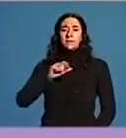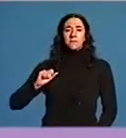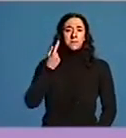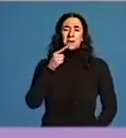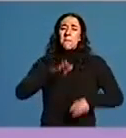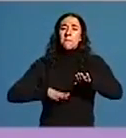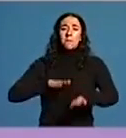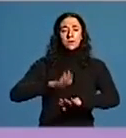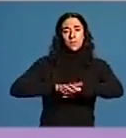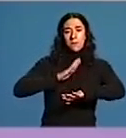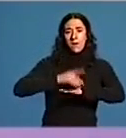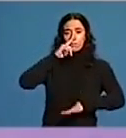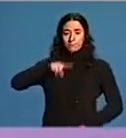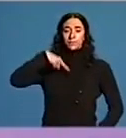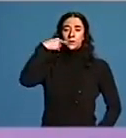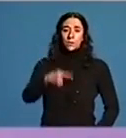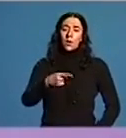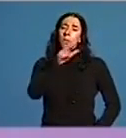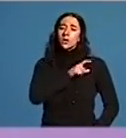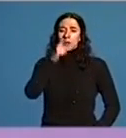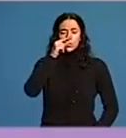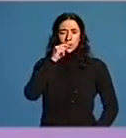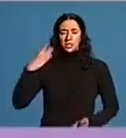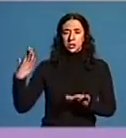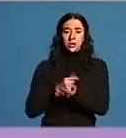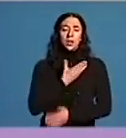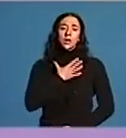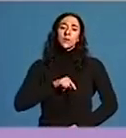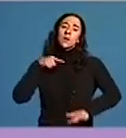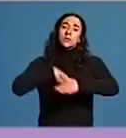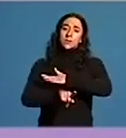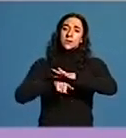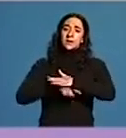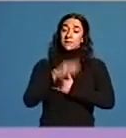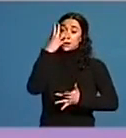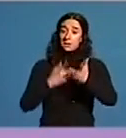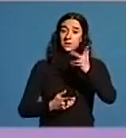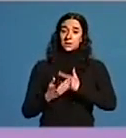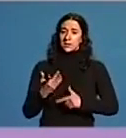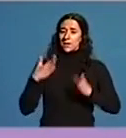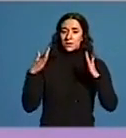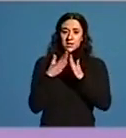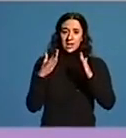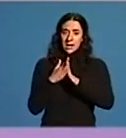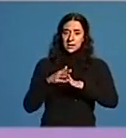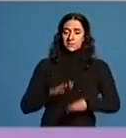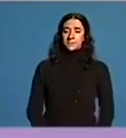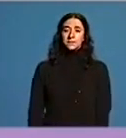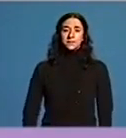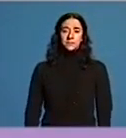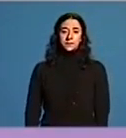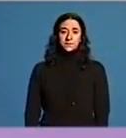paso para que dentro dun ano os lucenses poidamos realizar trámites administrativos desde calquer lugar, hora e día.